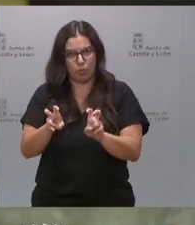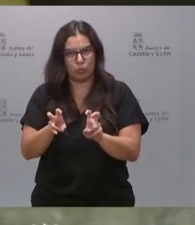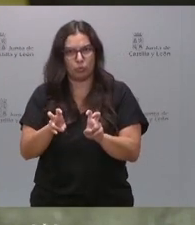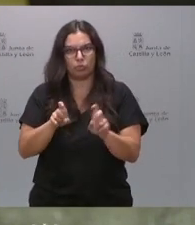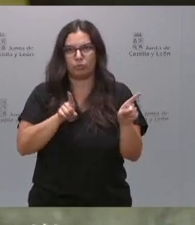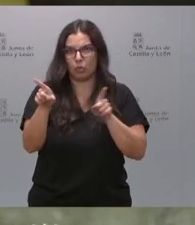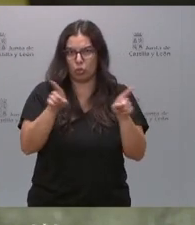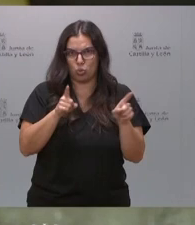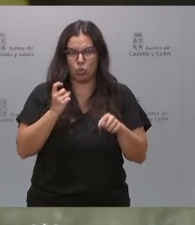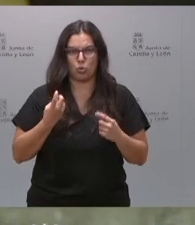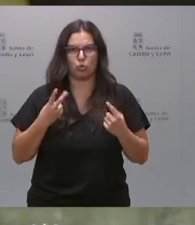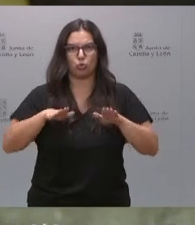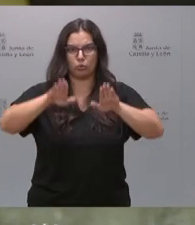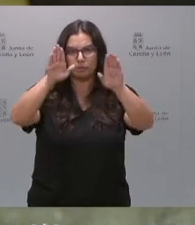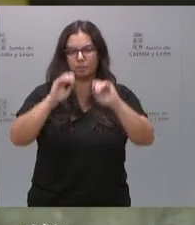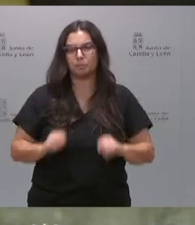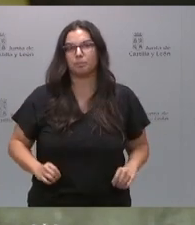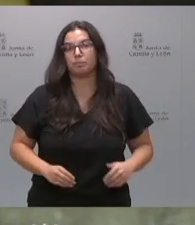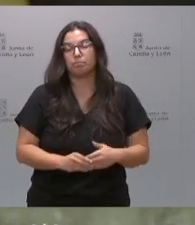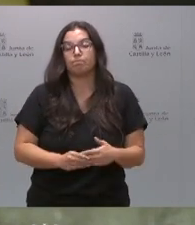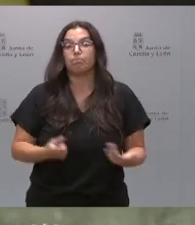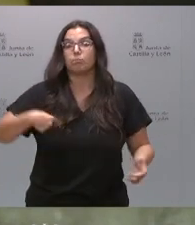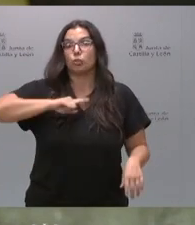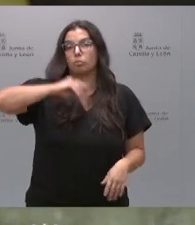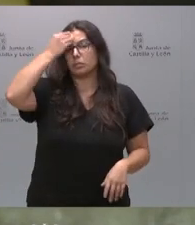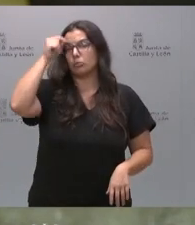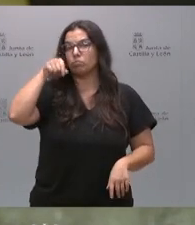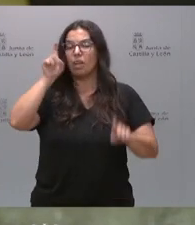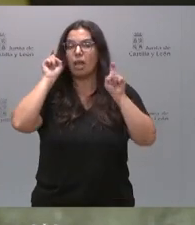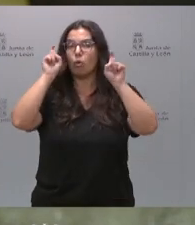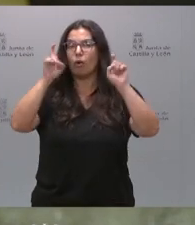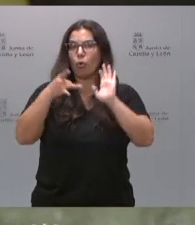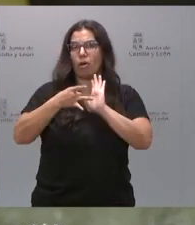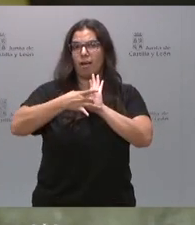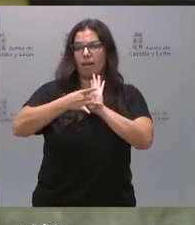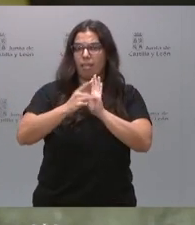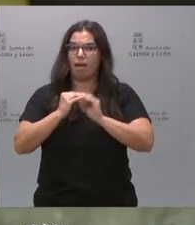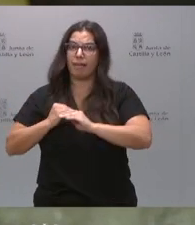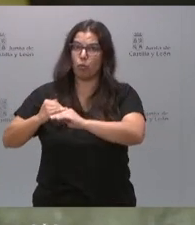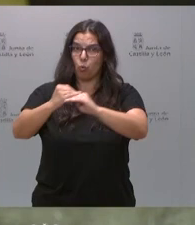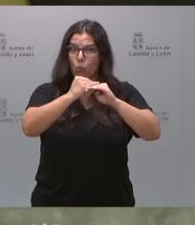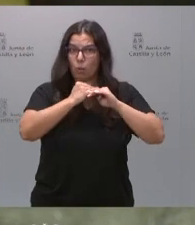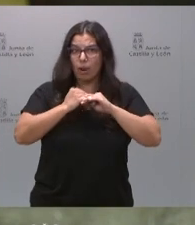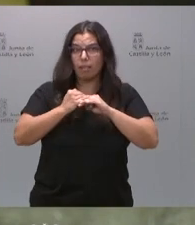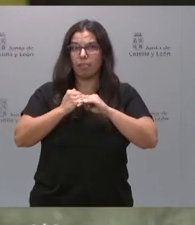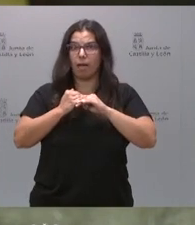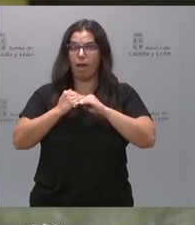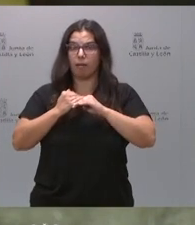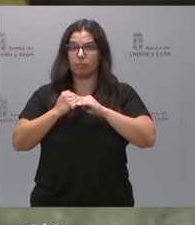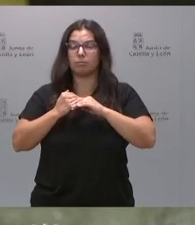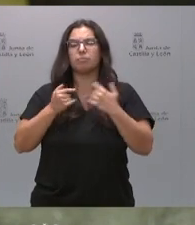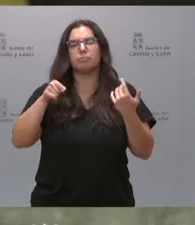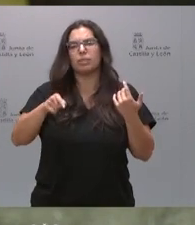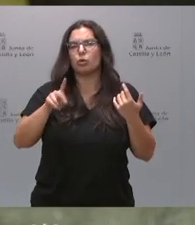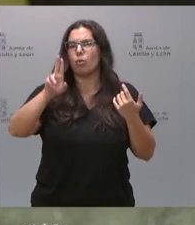adquirir los libros. Consideramos que la educación de calidad, en igualdad y en equidad es